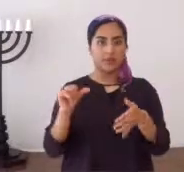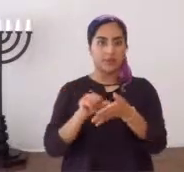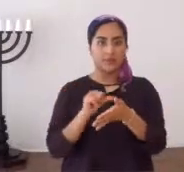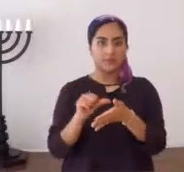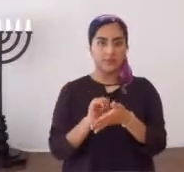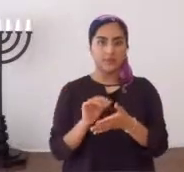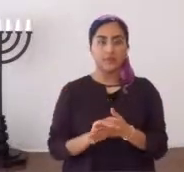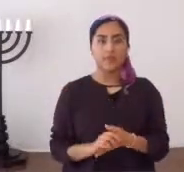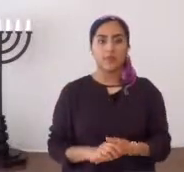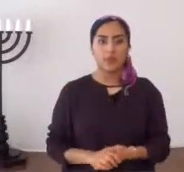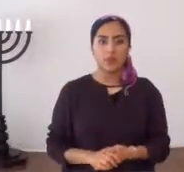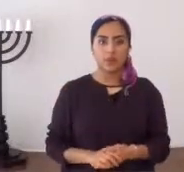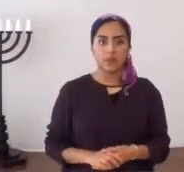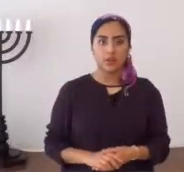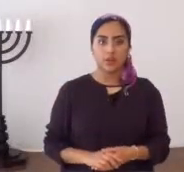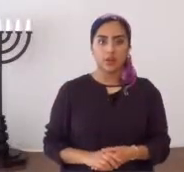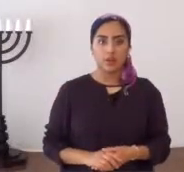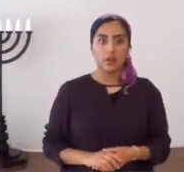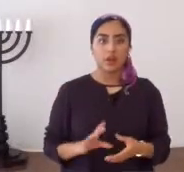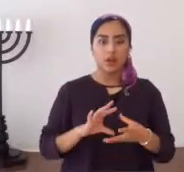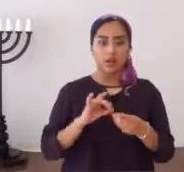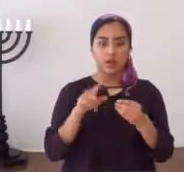tema de la salvación, en esta misma página, de internet,